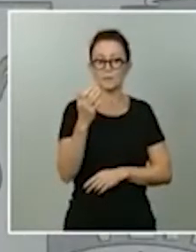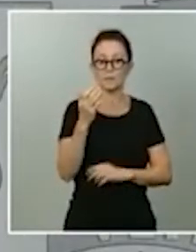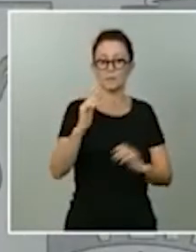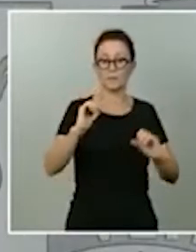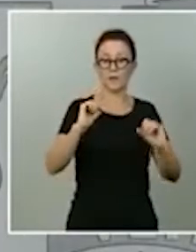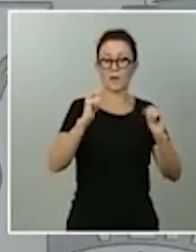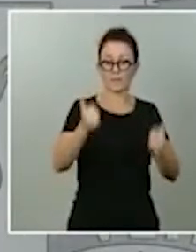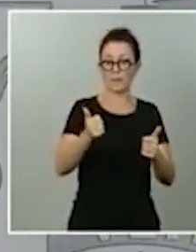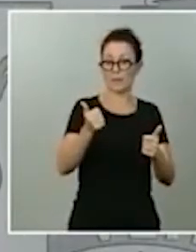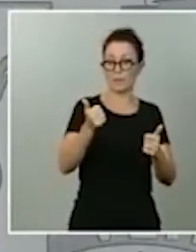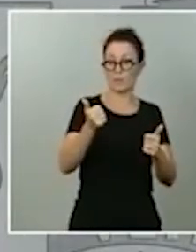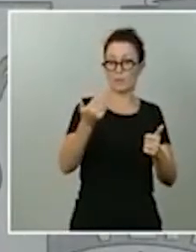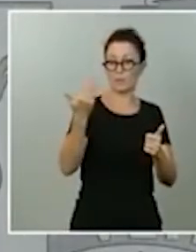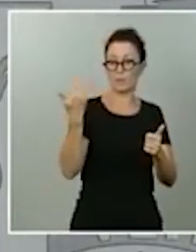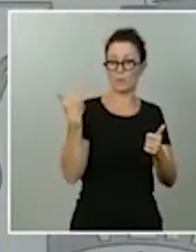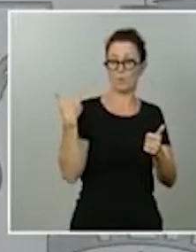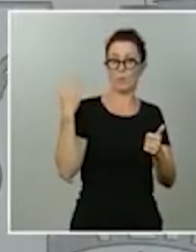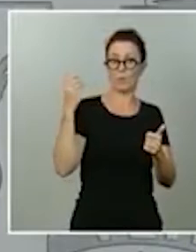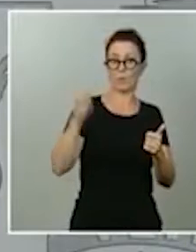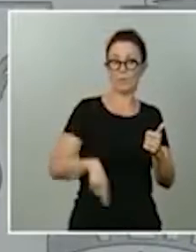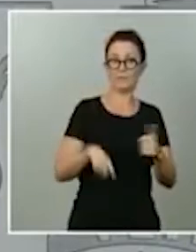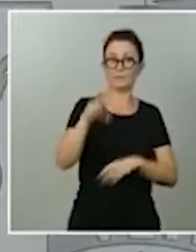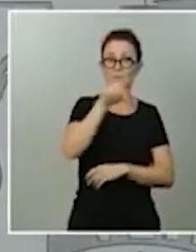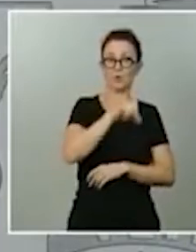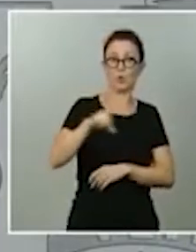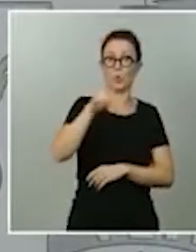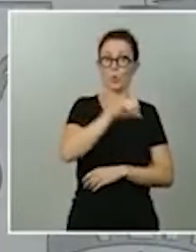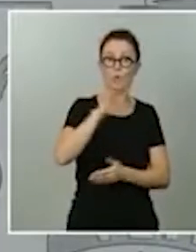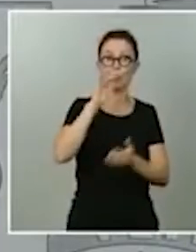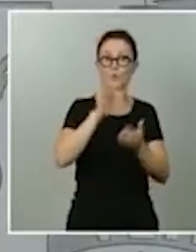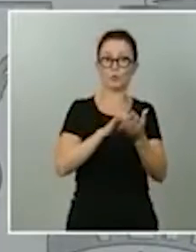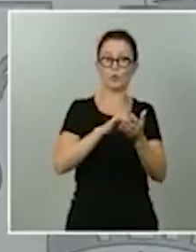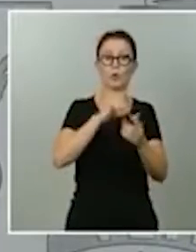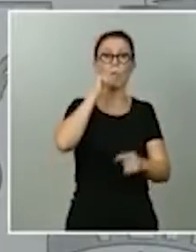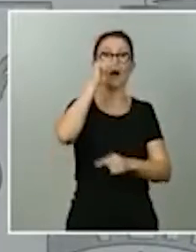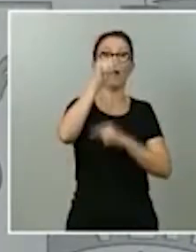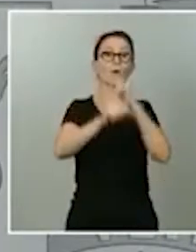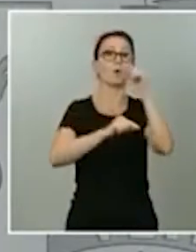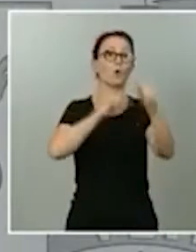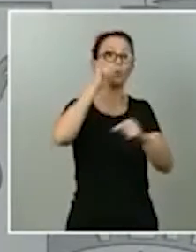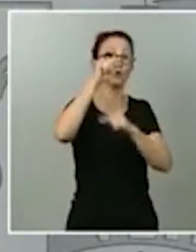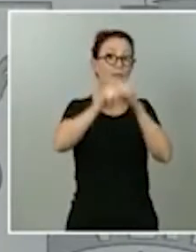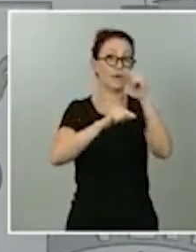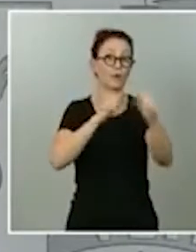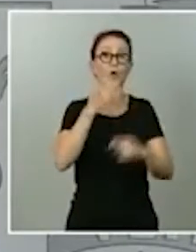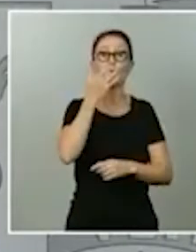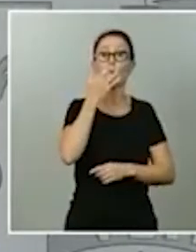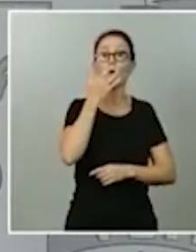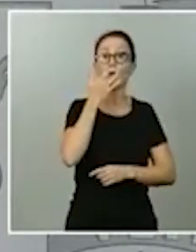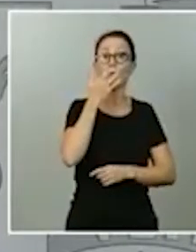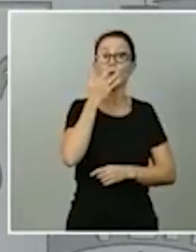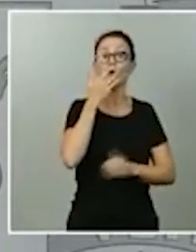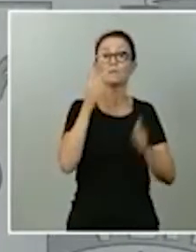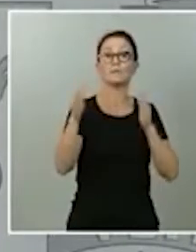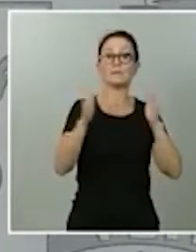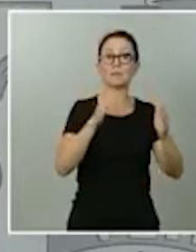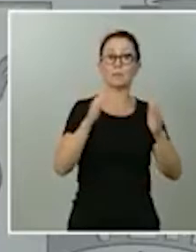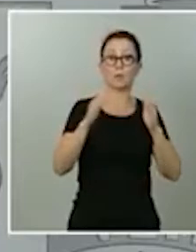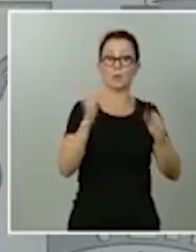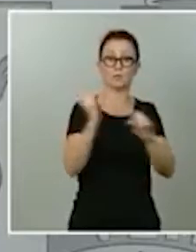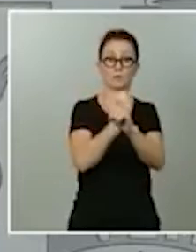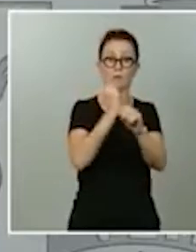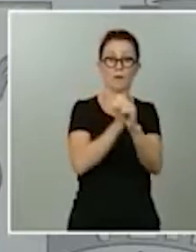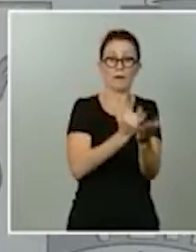julio fue un principal foco de contagio como fueron los temporeros los trabajadores del sector del campo y precisamente